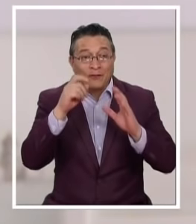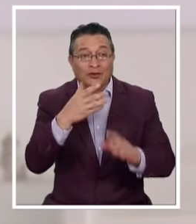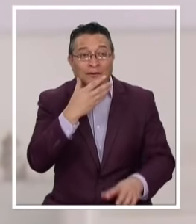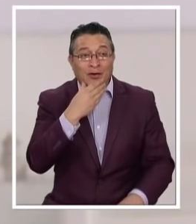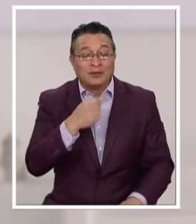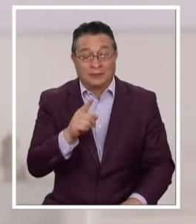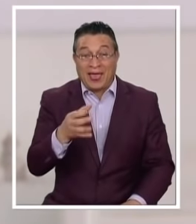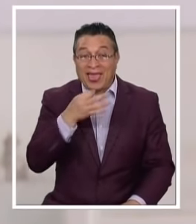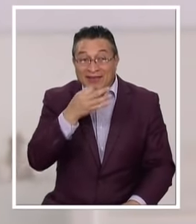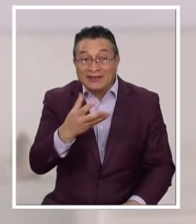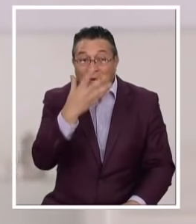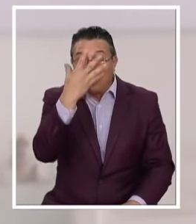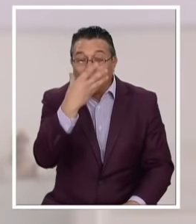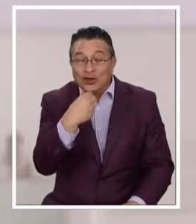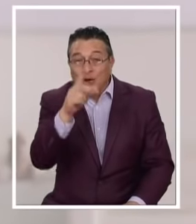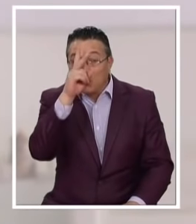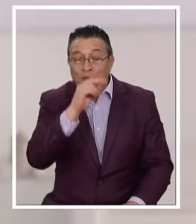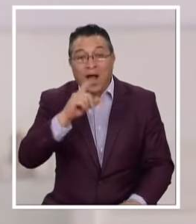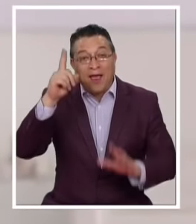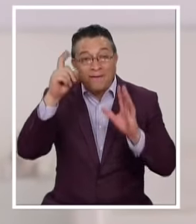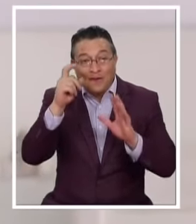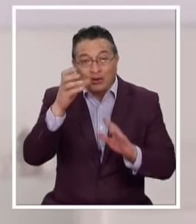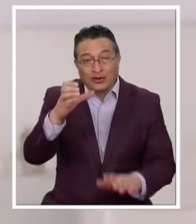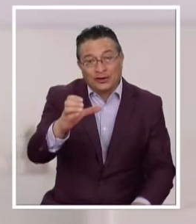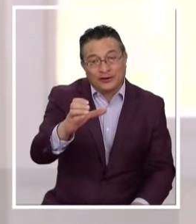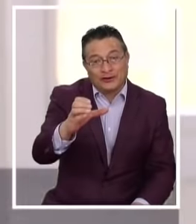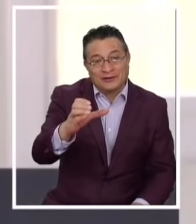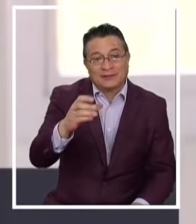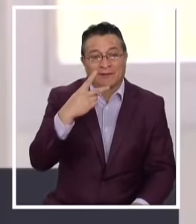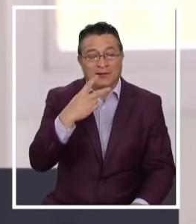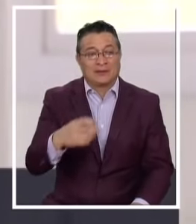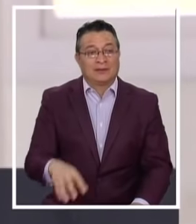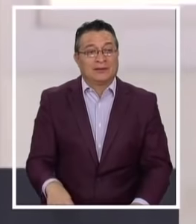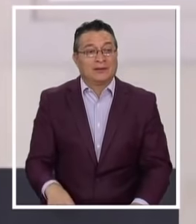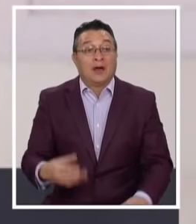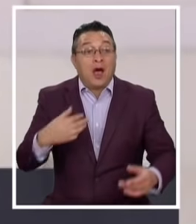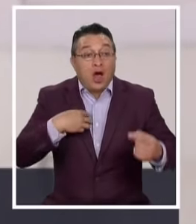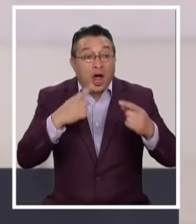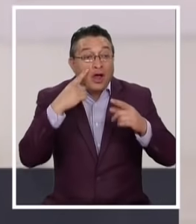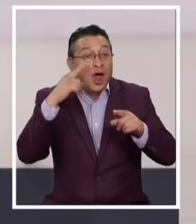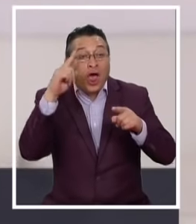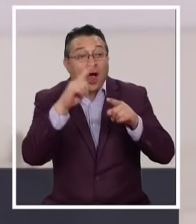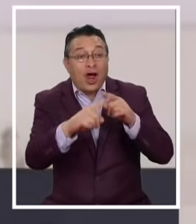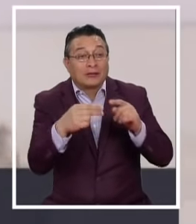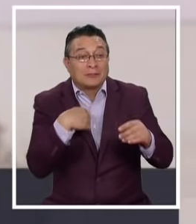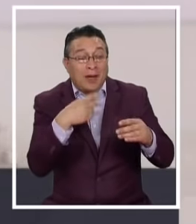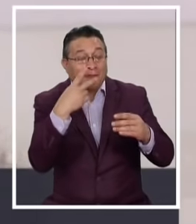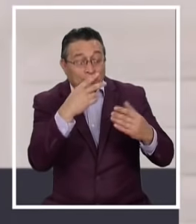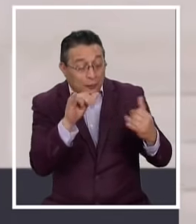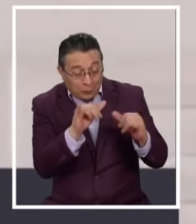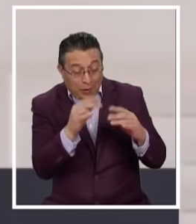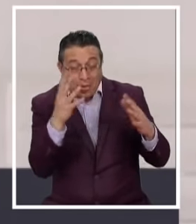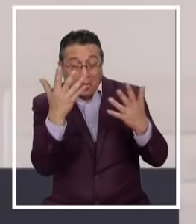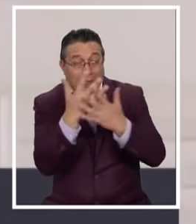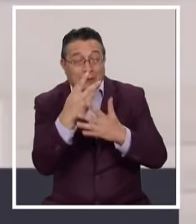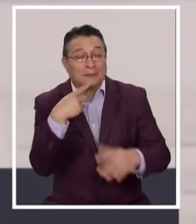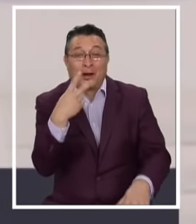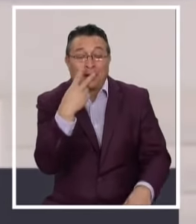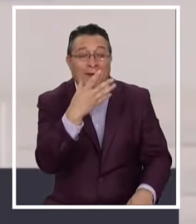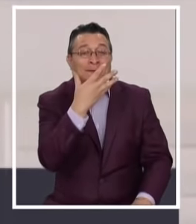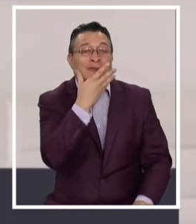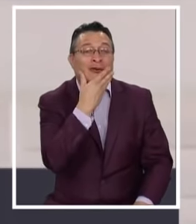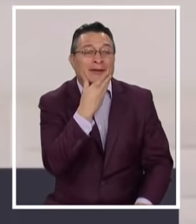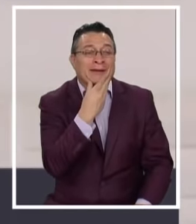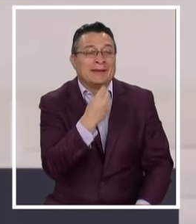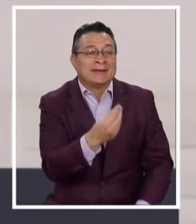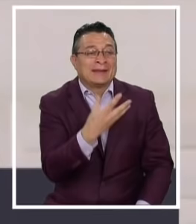Dice que está bonita Que se ve igual Que en la foto Yo no la conocía Ya pues Que se ve así Tan linda Te